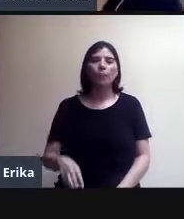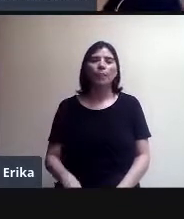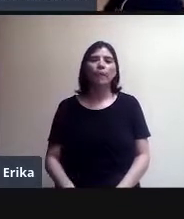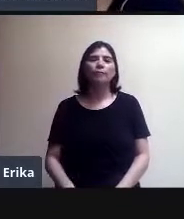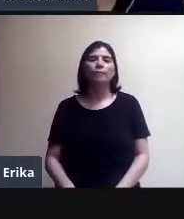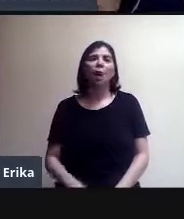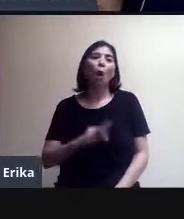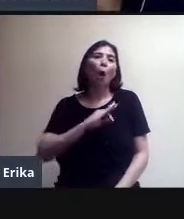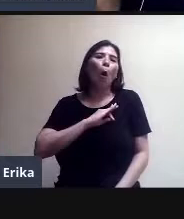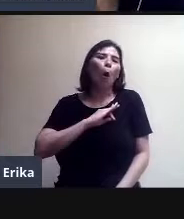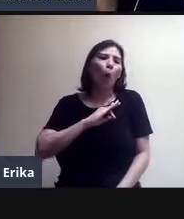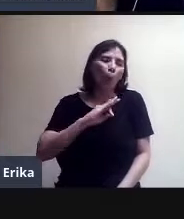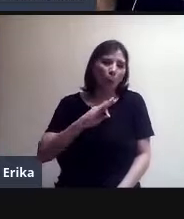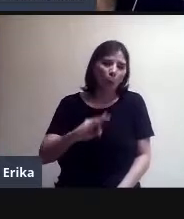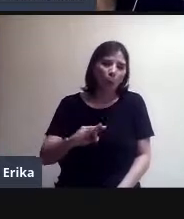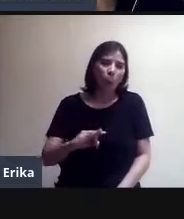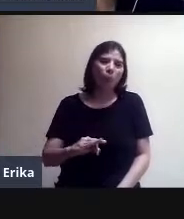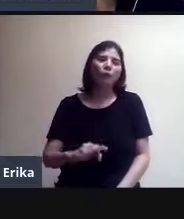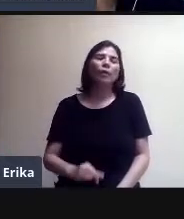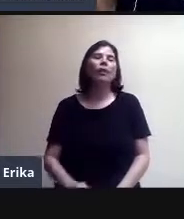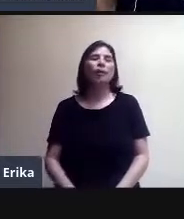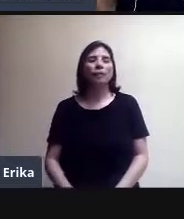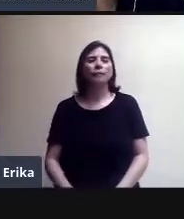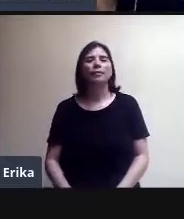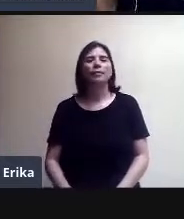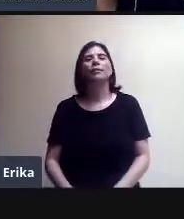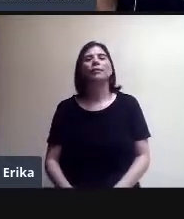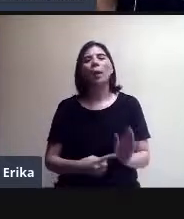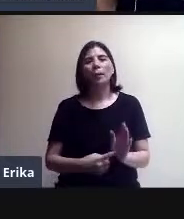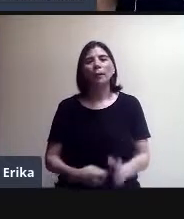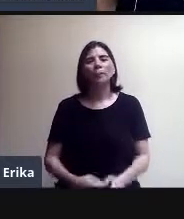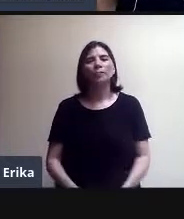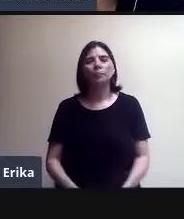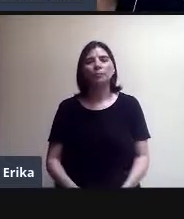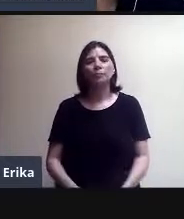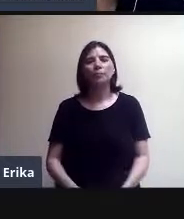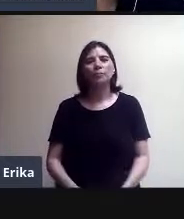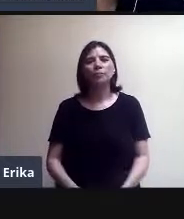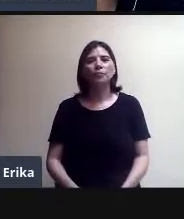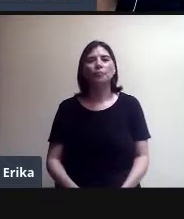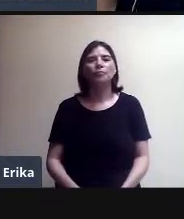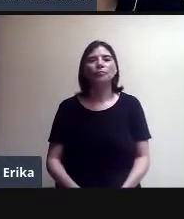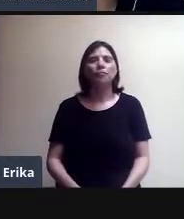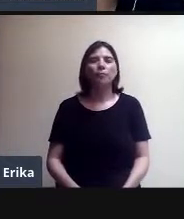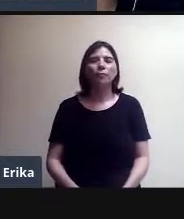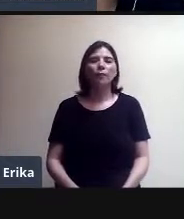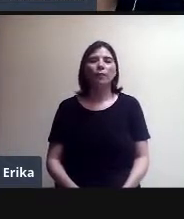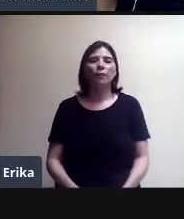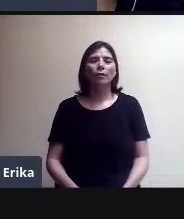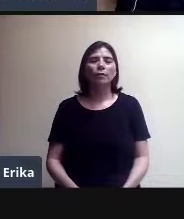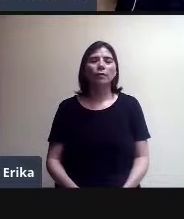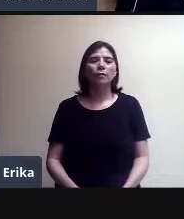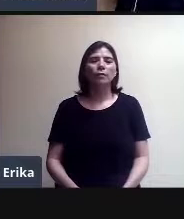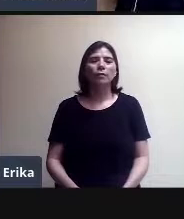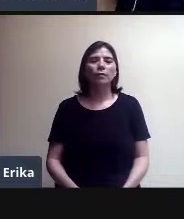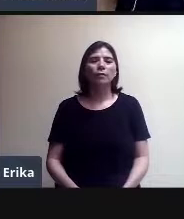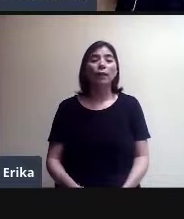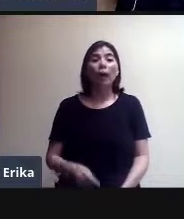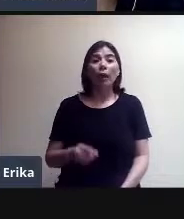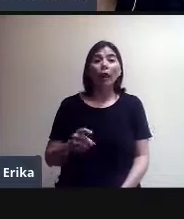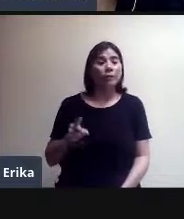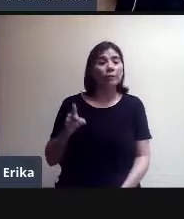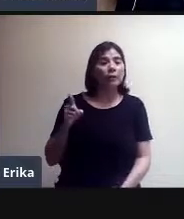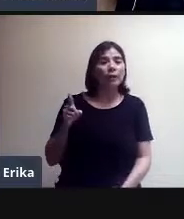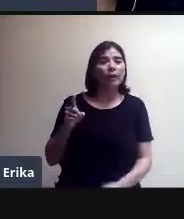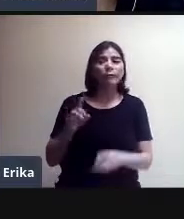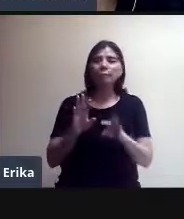pijama, pero peinados. Entonces, bueno, ella está siendo afable, está siendo empática con los alumnos, y pues también con las ganas de